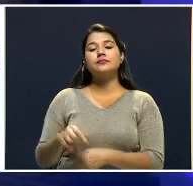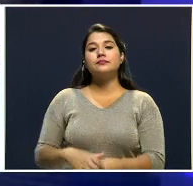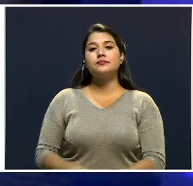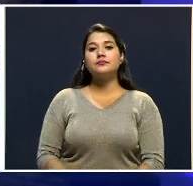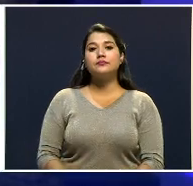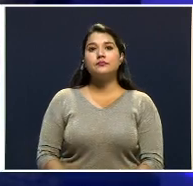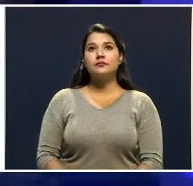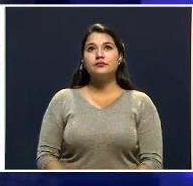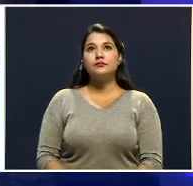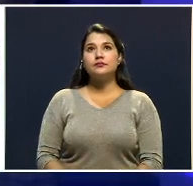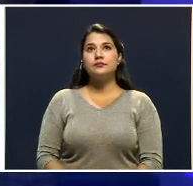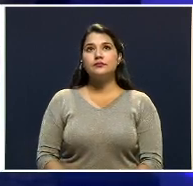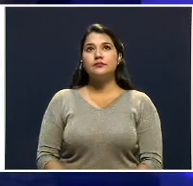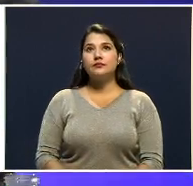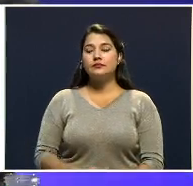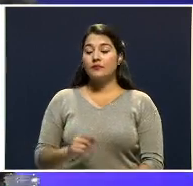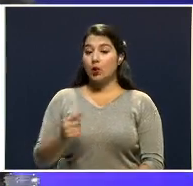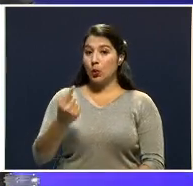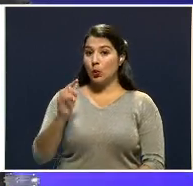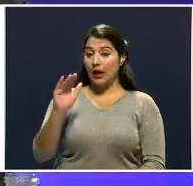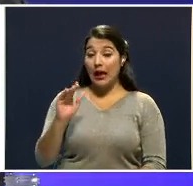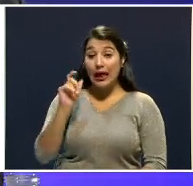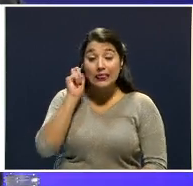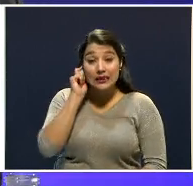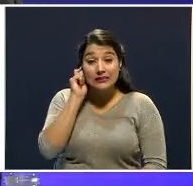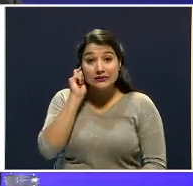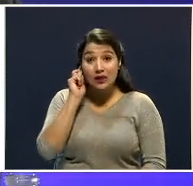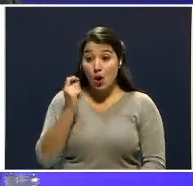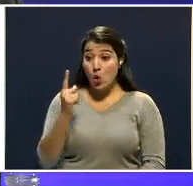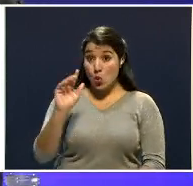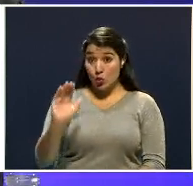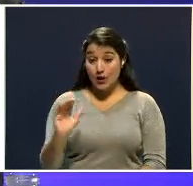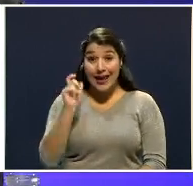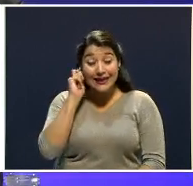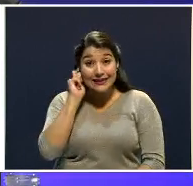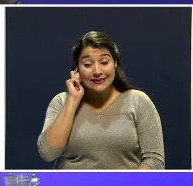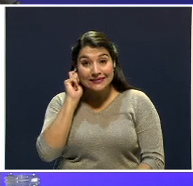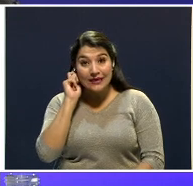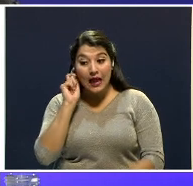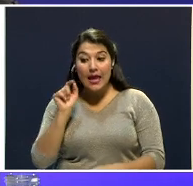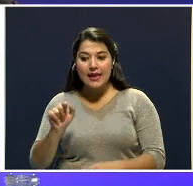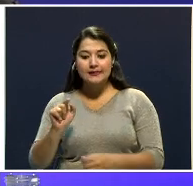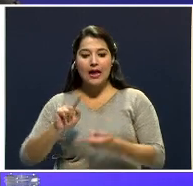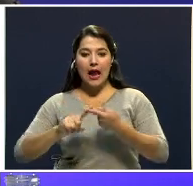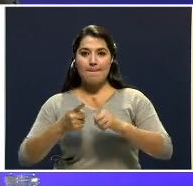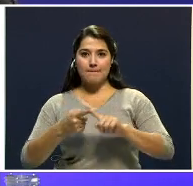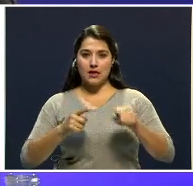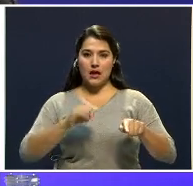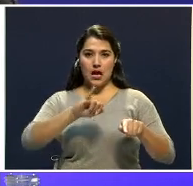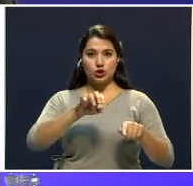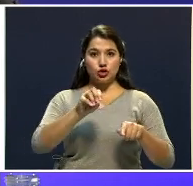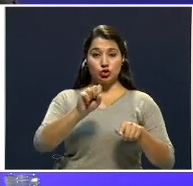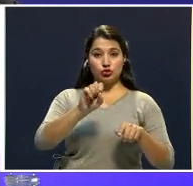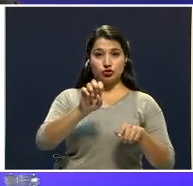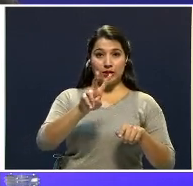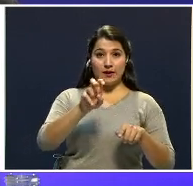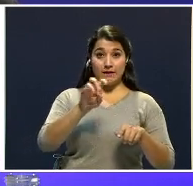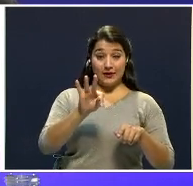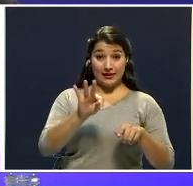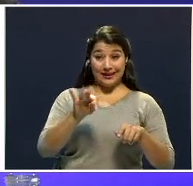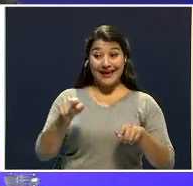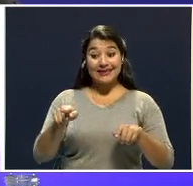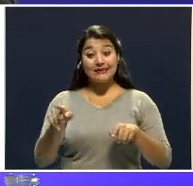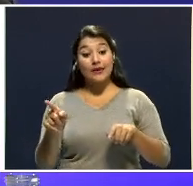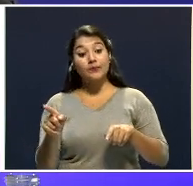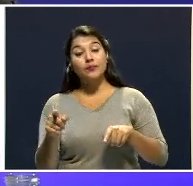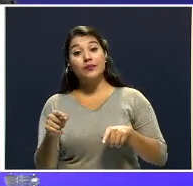Porque una niña le cuenta a la policía, una niña amiga de Josebel, le cuenta a la policía que